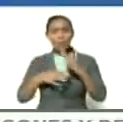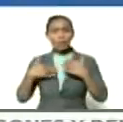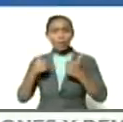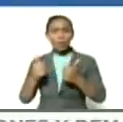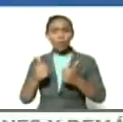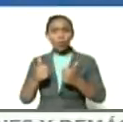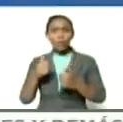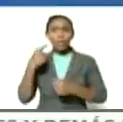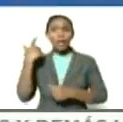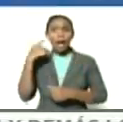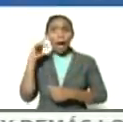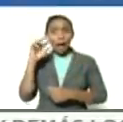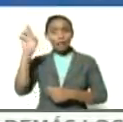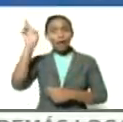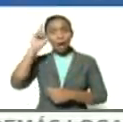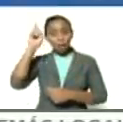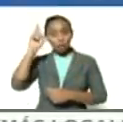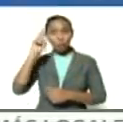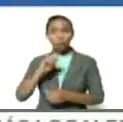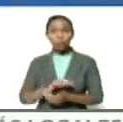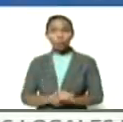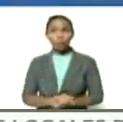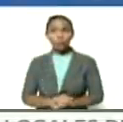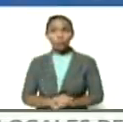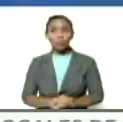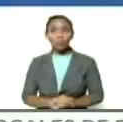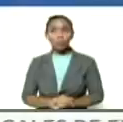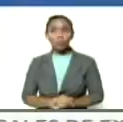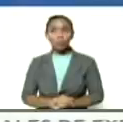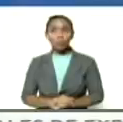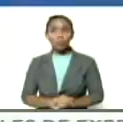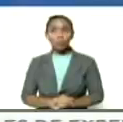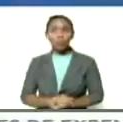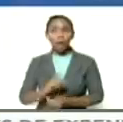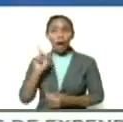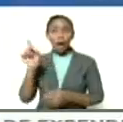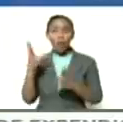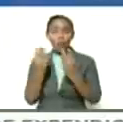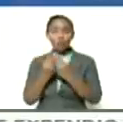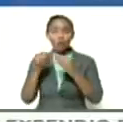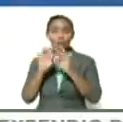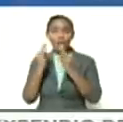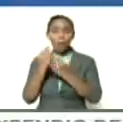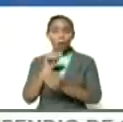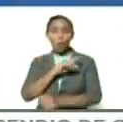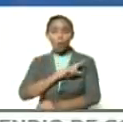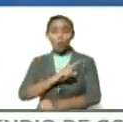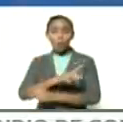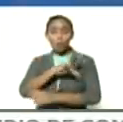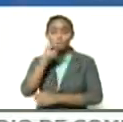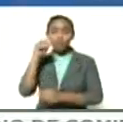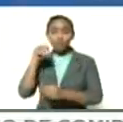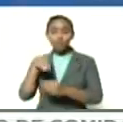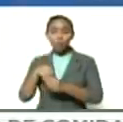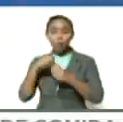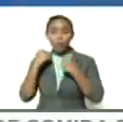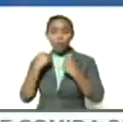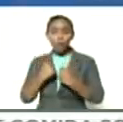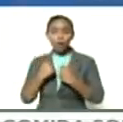tiene razón Rodríguez Cabello él está con su familia ahorita cumpliendo la cuarentena radical